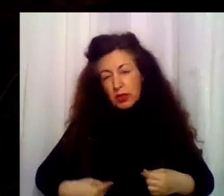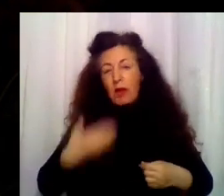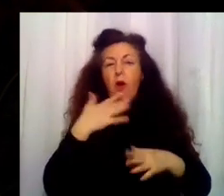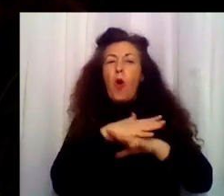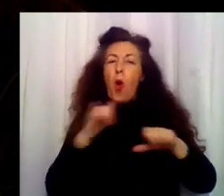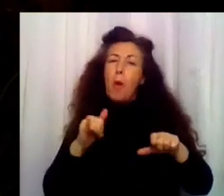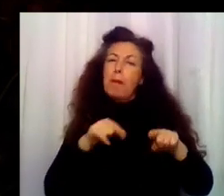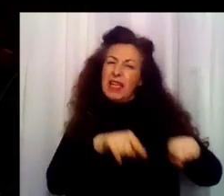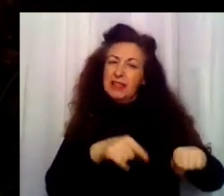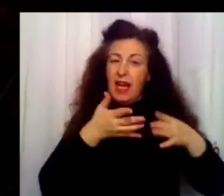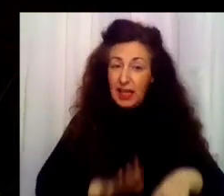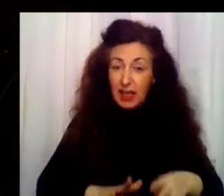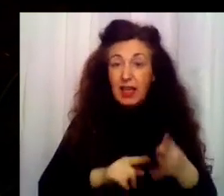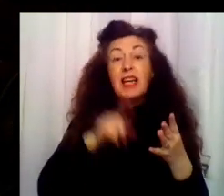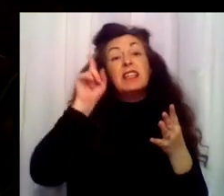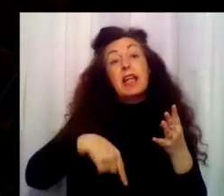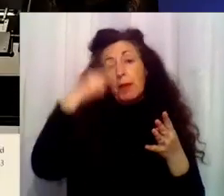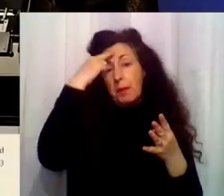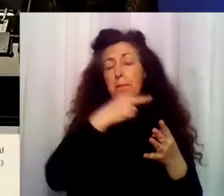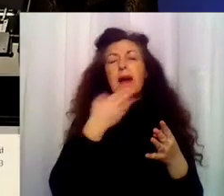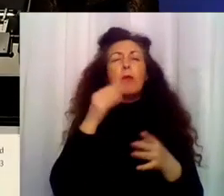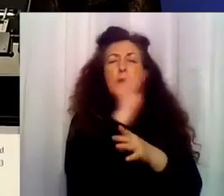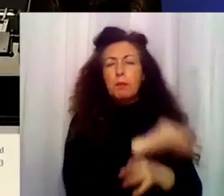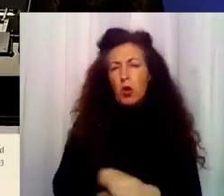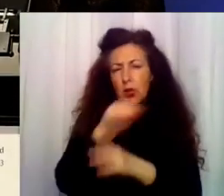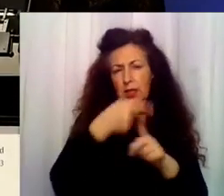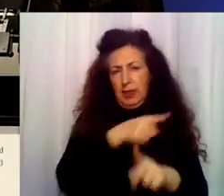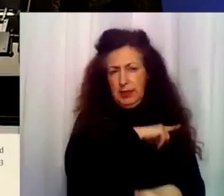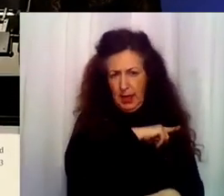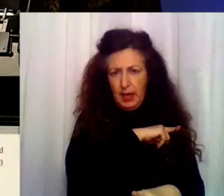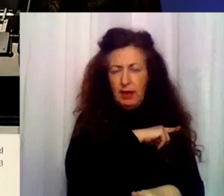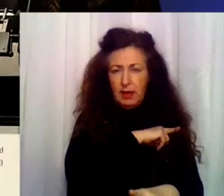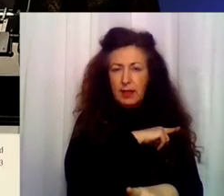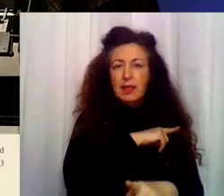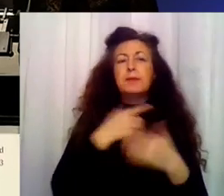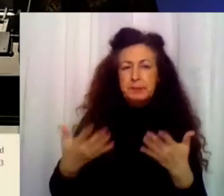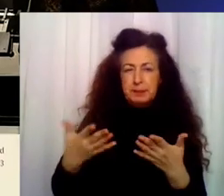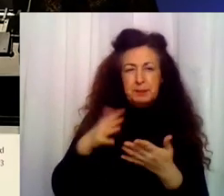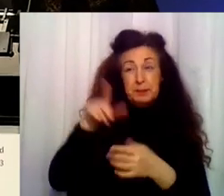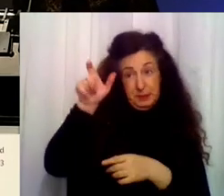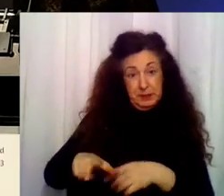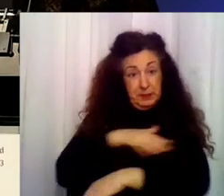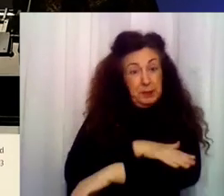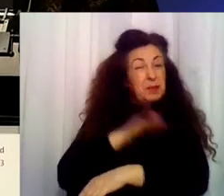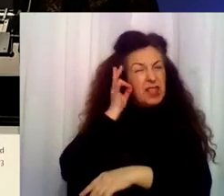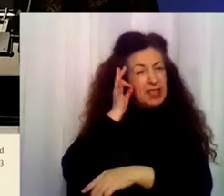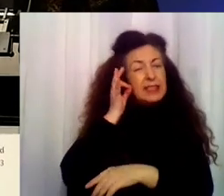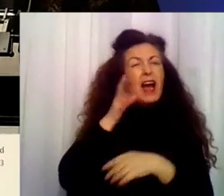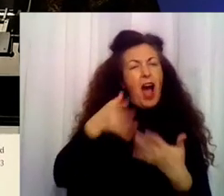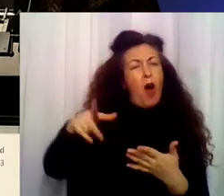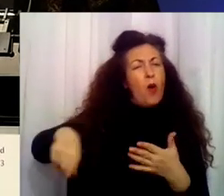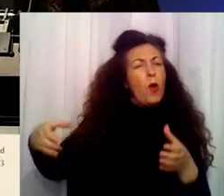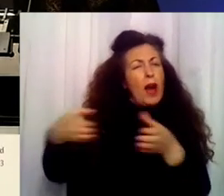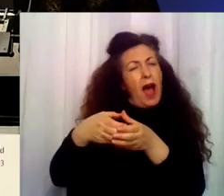luego también una malentendida sobre protección. Pero, ministra, para que los oyentes sepan exactamente en qué está pensando el gobierno,